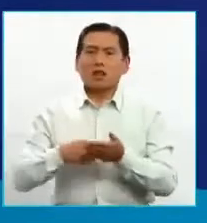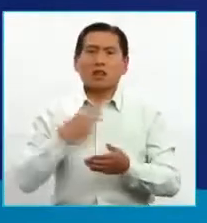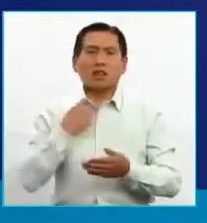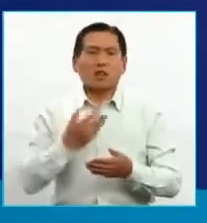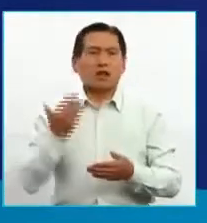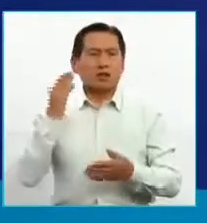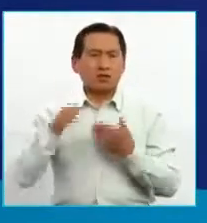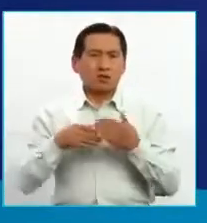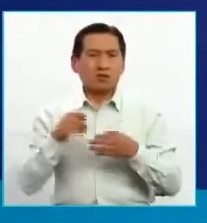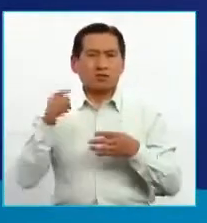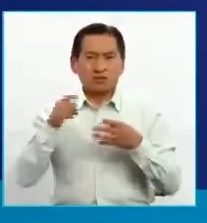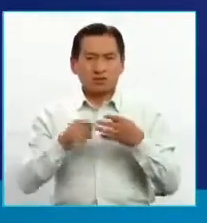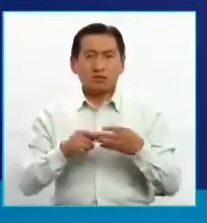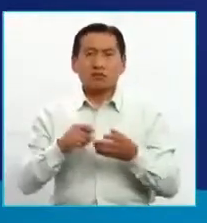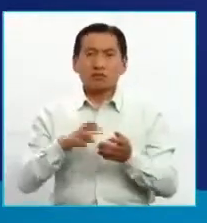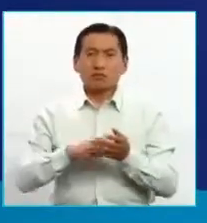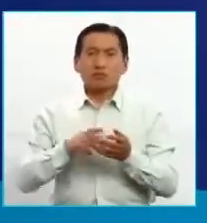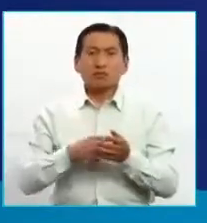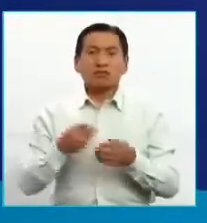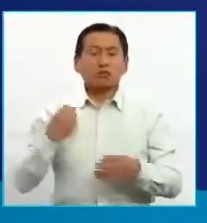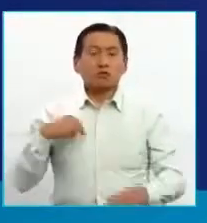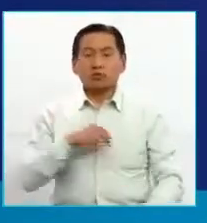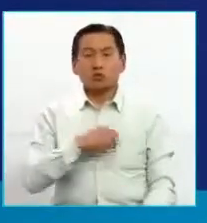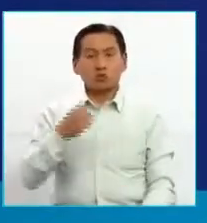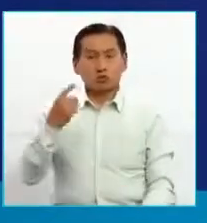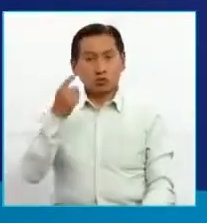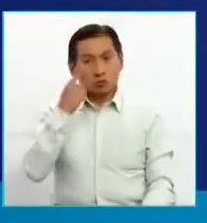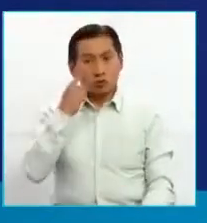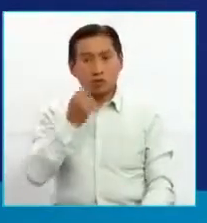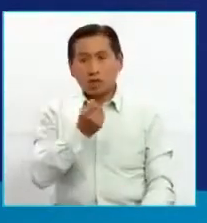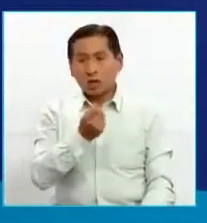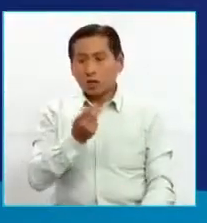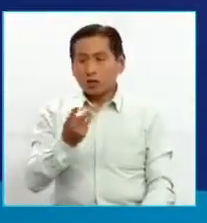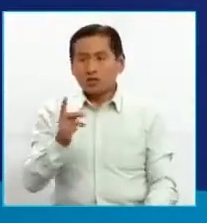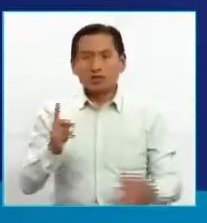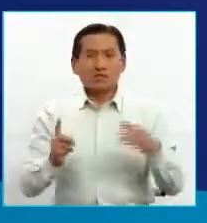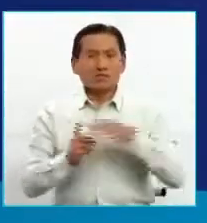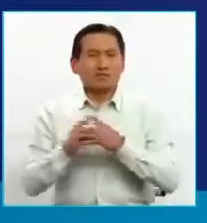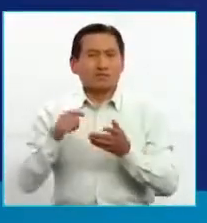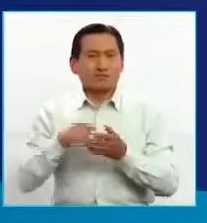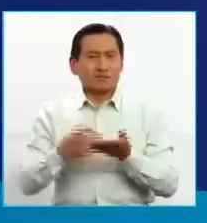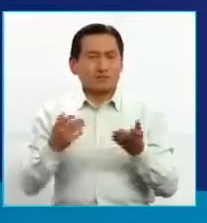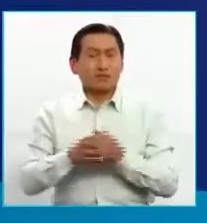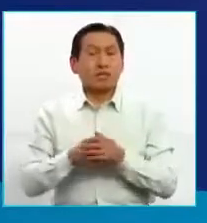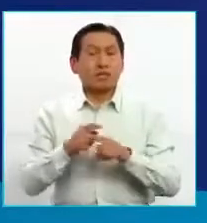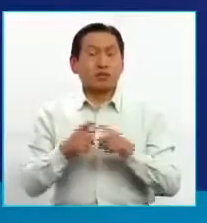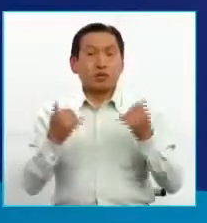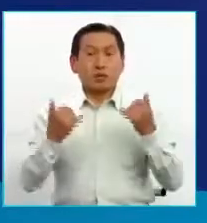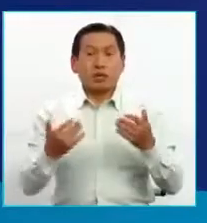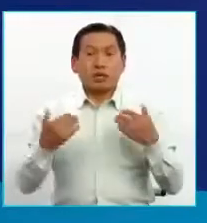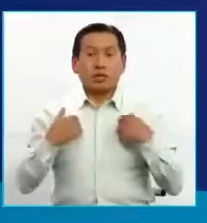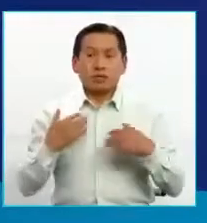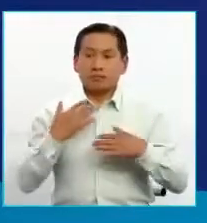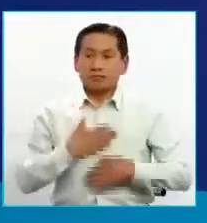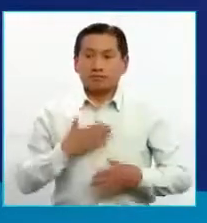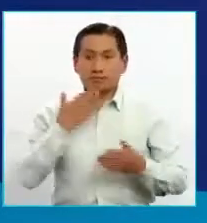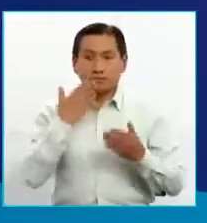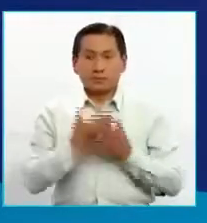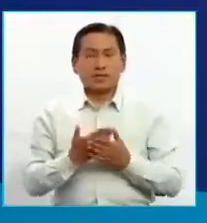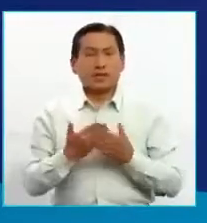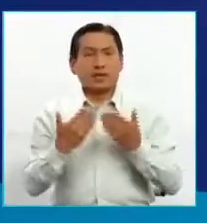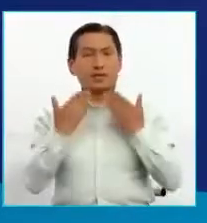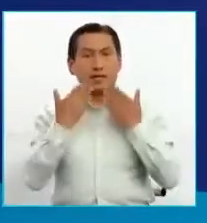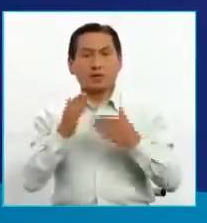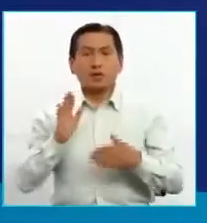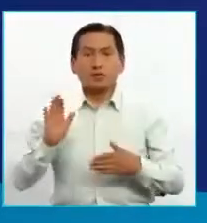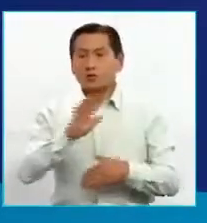de facto, y en esa oportunidad pudimos conocer algunos detalles de lo que se estaba realizando. Sin embargo, hoy tenemos el placer, el gusto y queremos agradecer